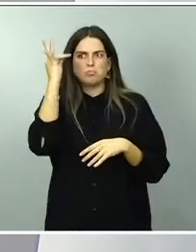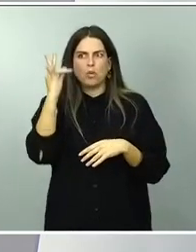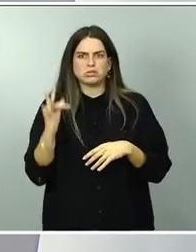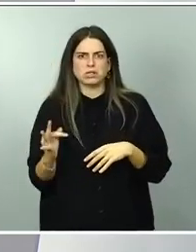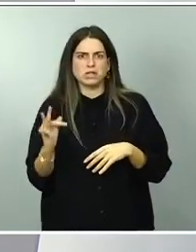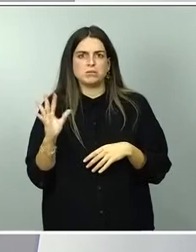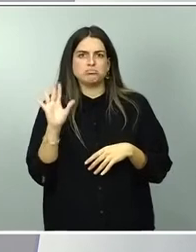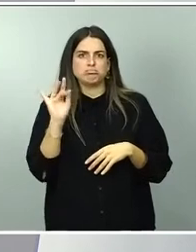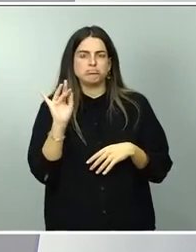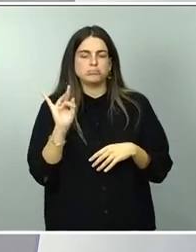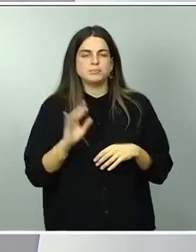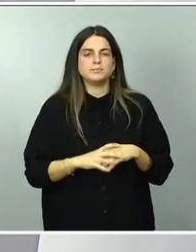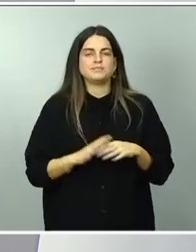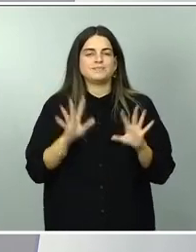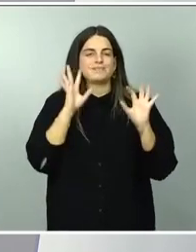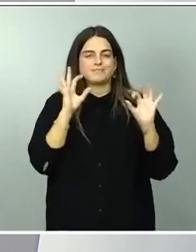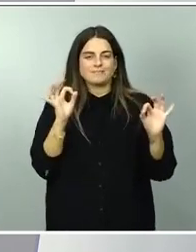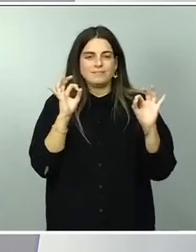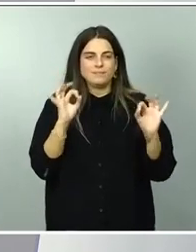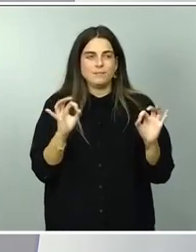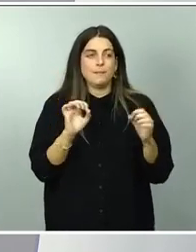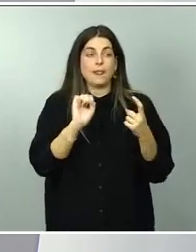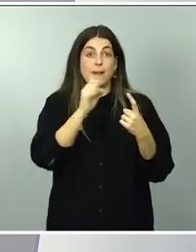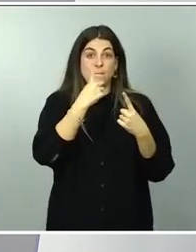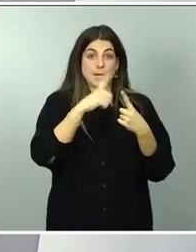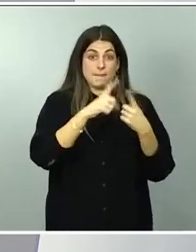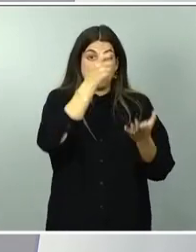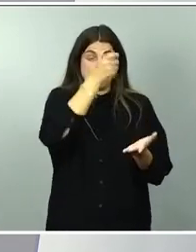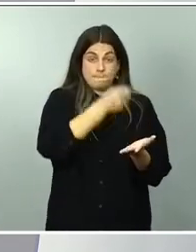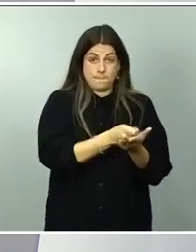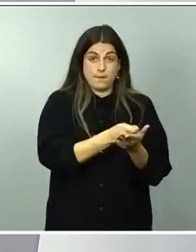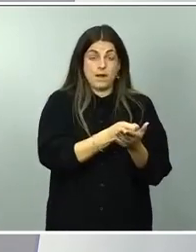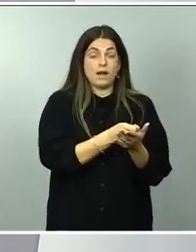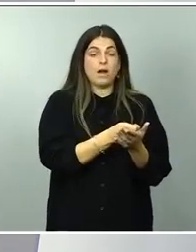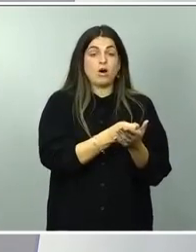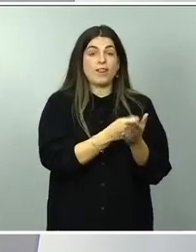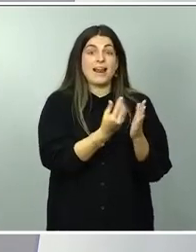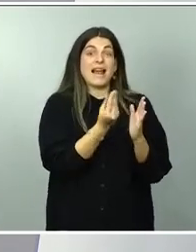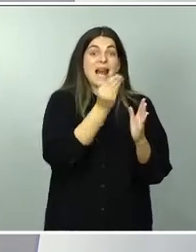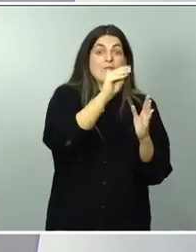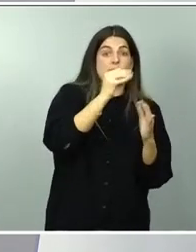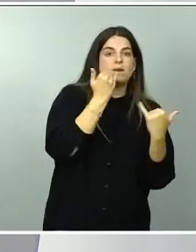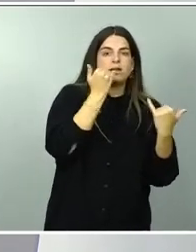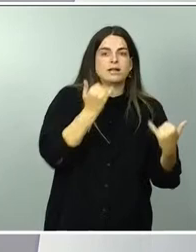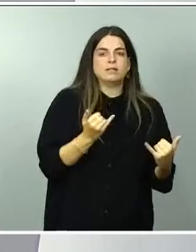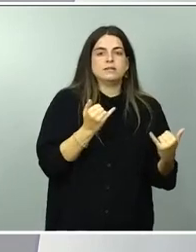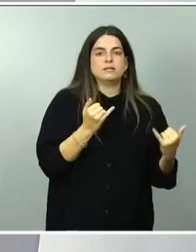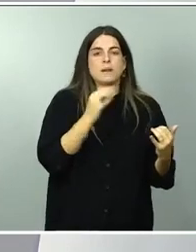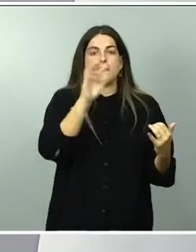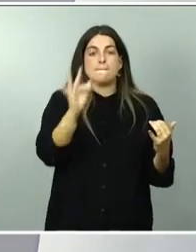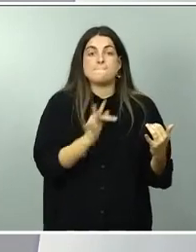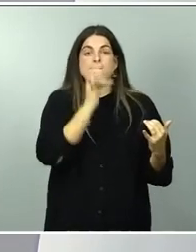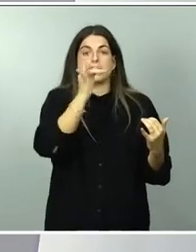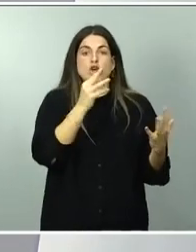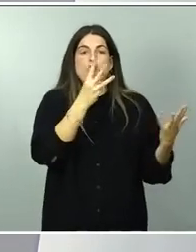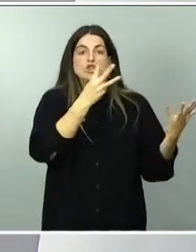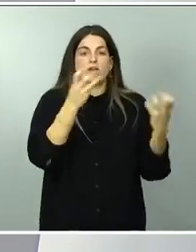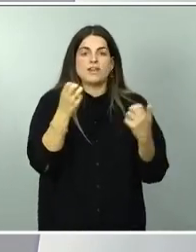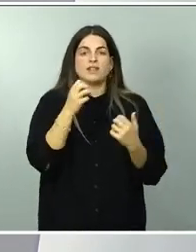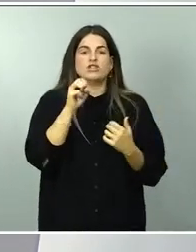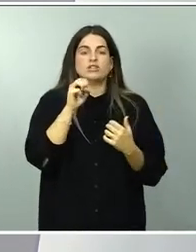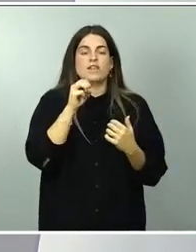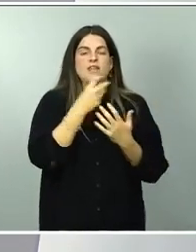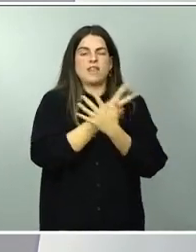En concreto, el primer pago en el gravamen energético ha sumado 817,4 millones.